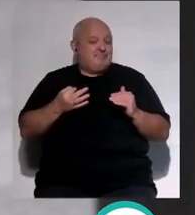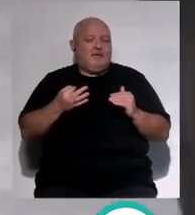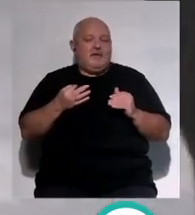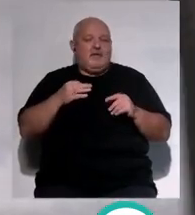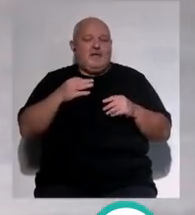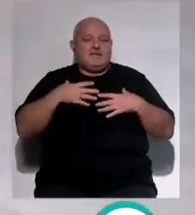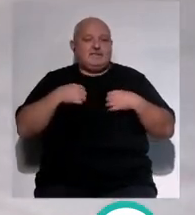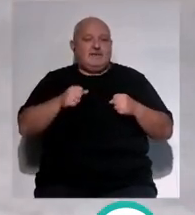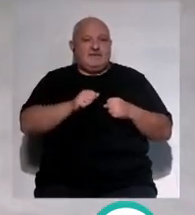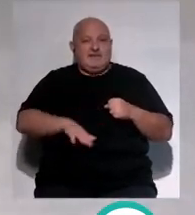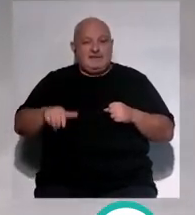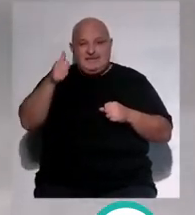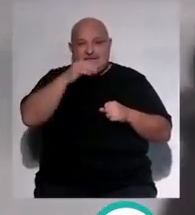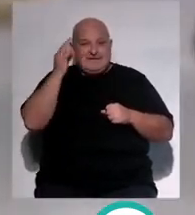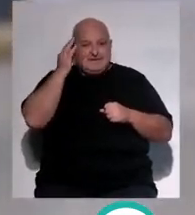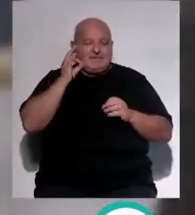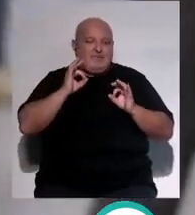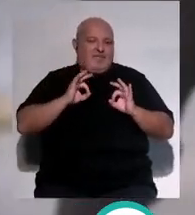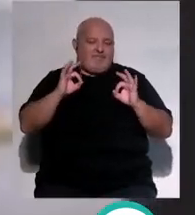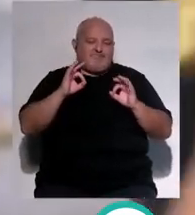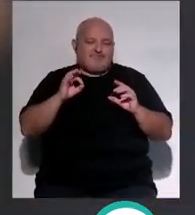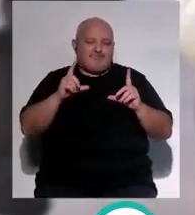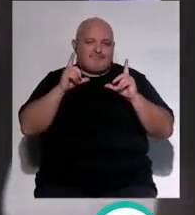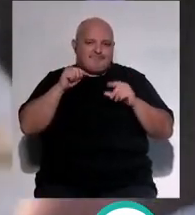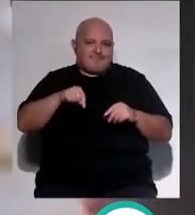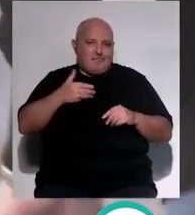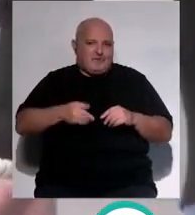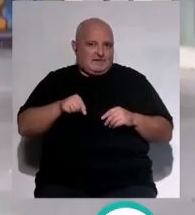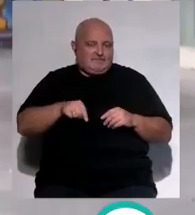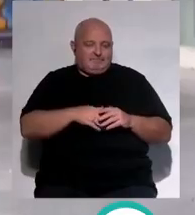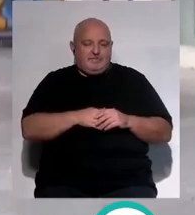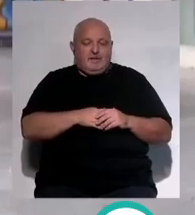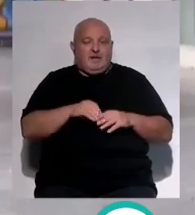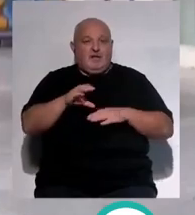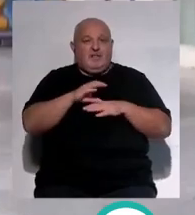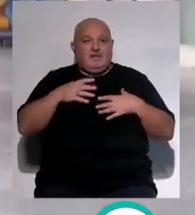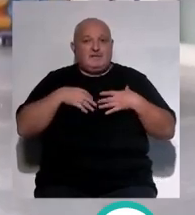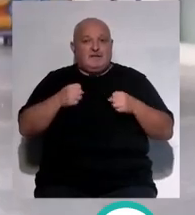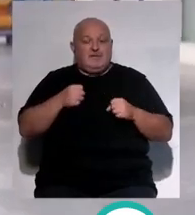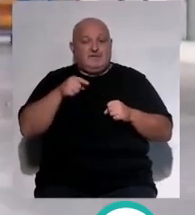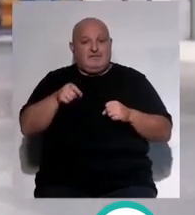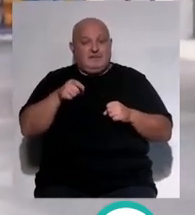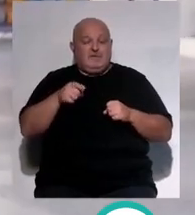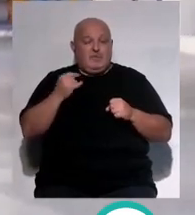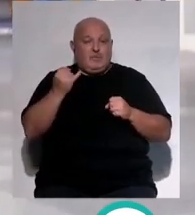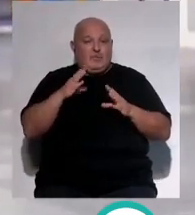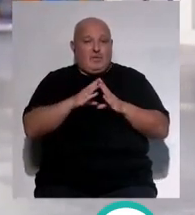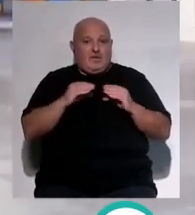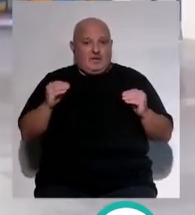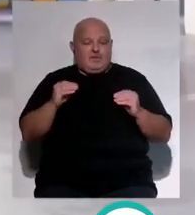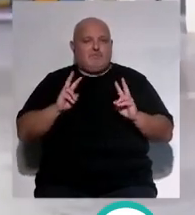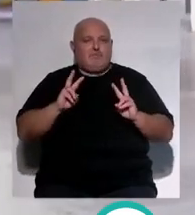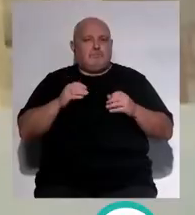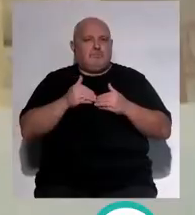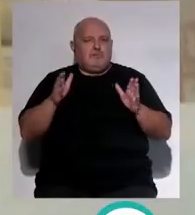la salud de los niños y niñas cobra especial protagonismo. La Consejería de Salud y Consumo de la Junta de Andalucía